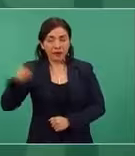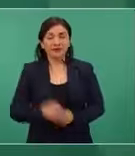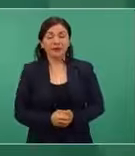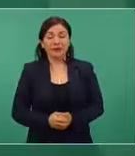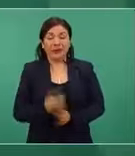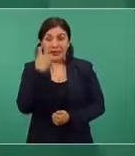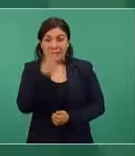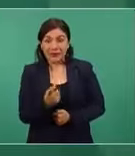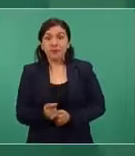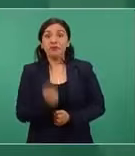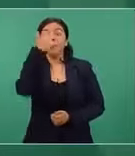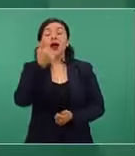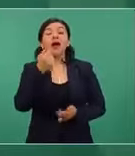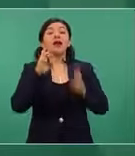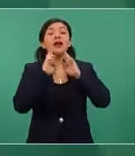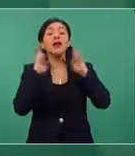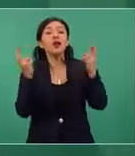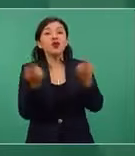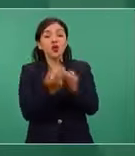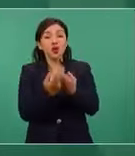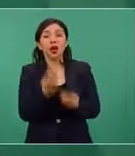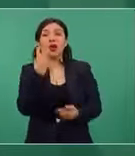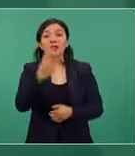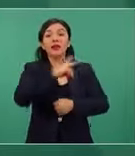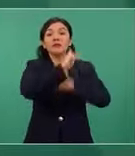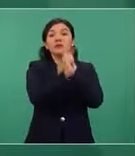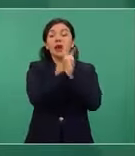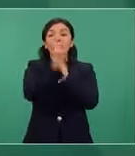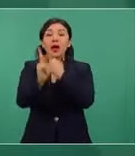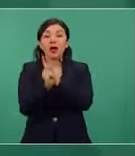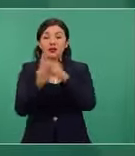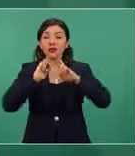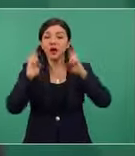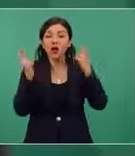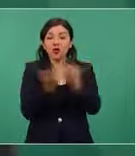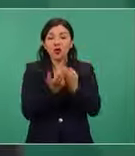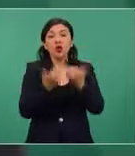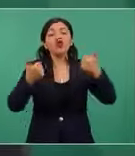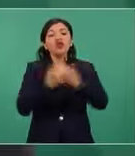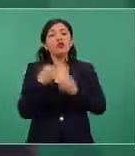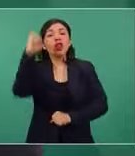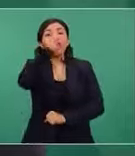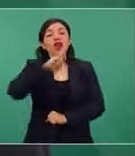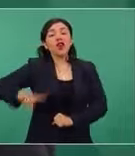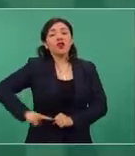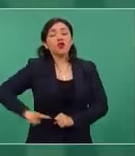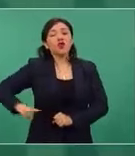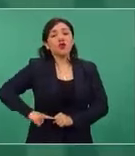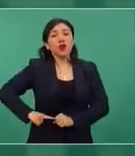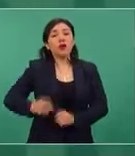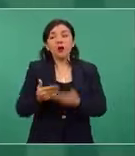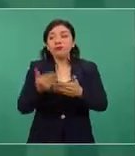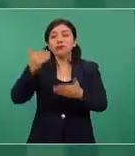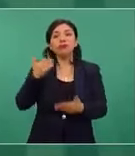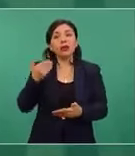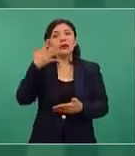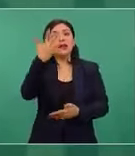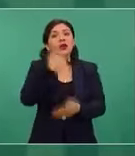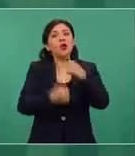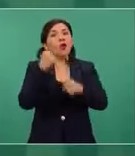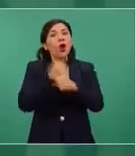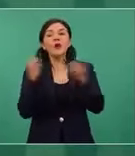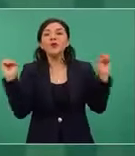sería la primera reunión trilateral, será la primera reunión trilateral a nivel de jefes de Estado desde hace cinco años.